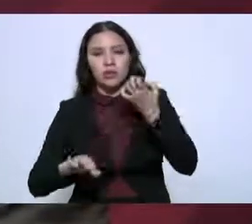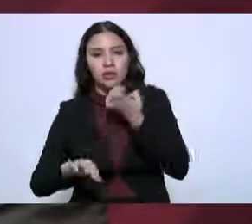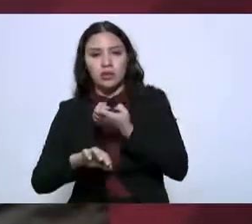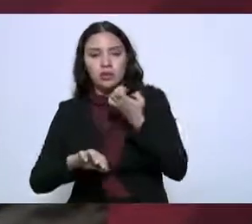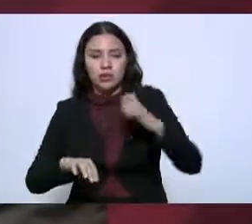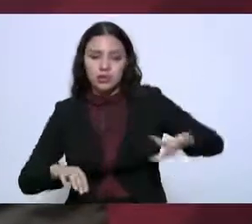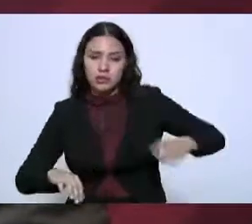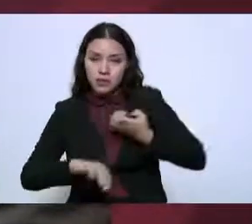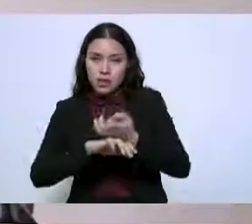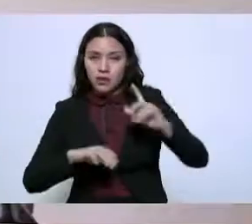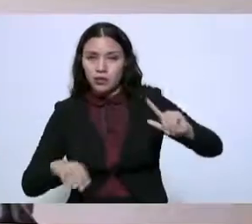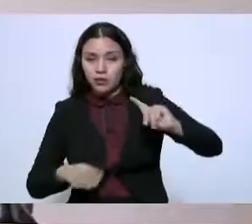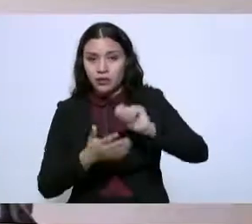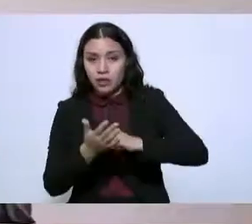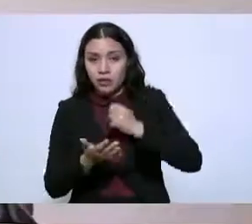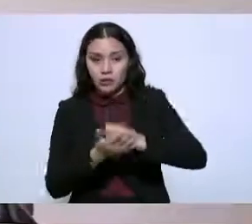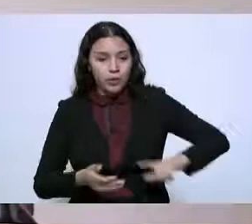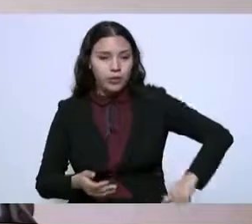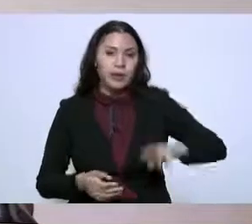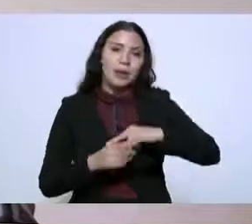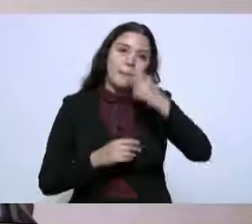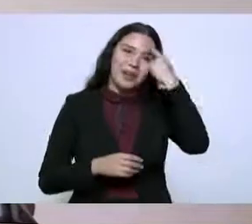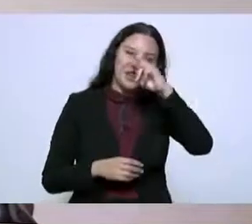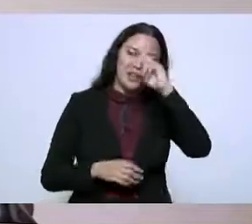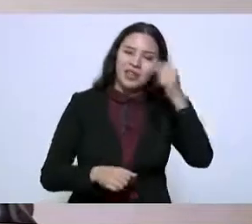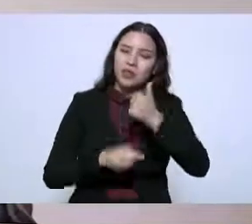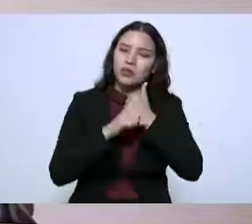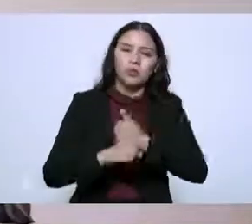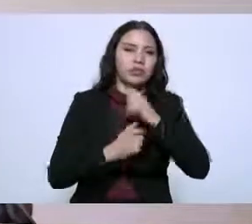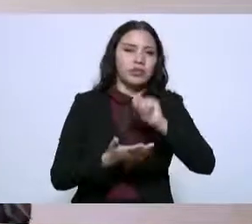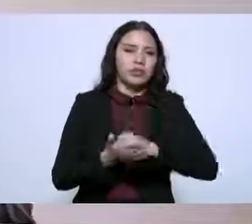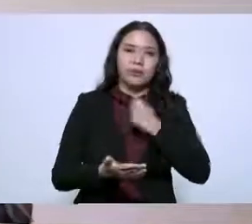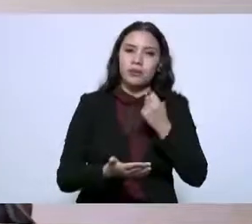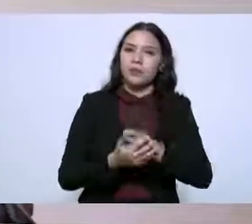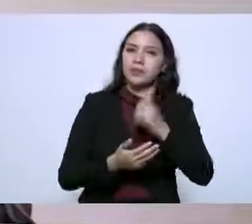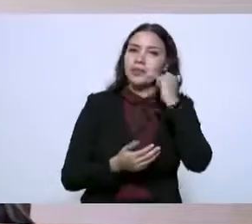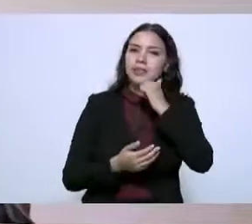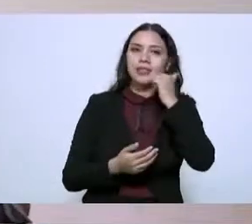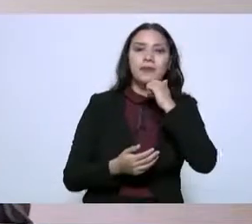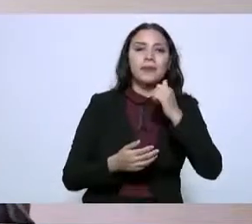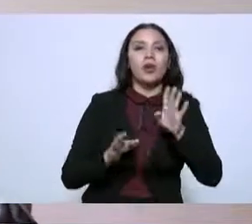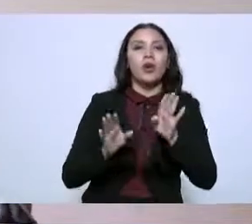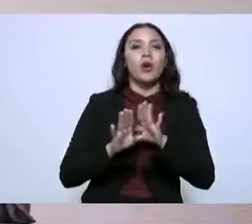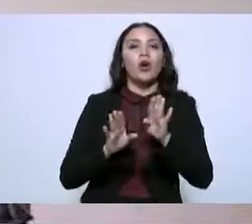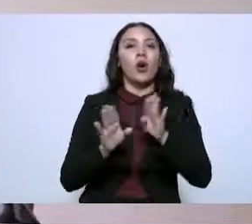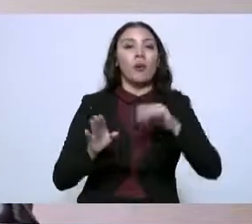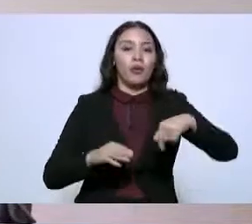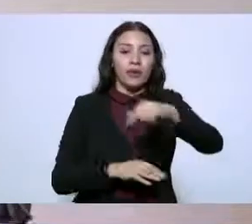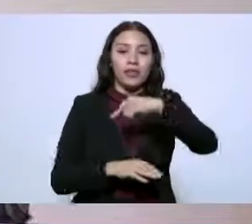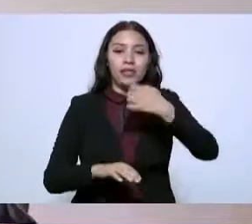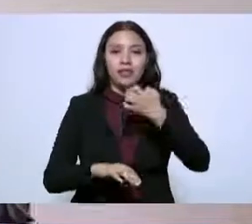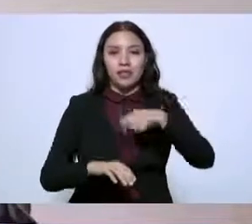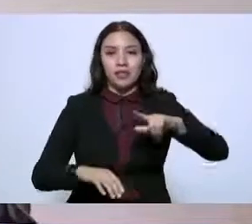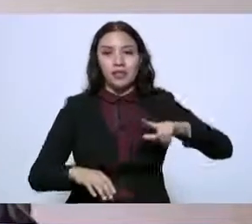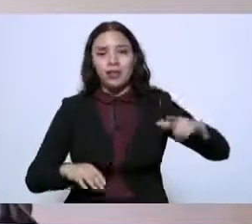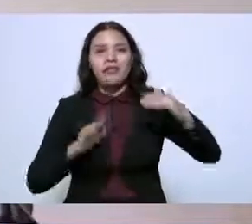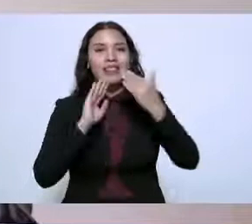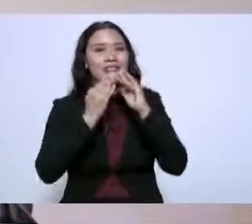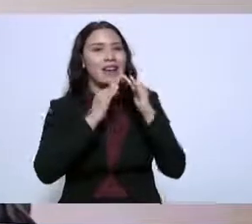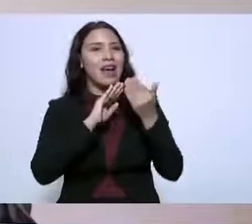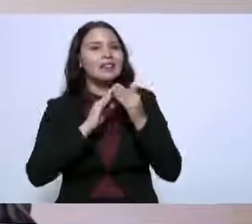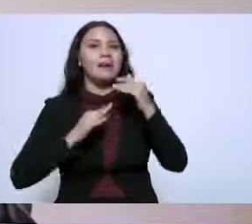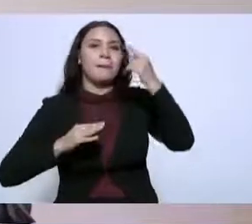atentos de valorar las circunstancias que sufren los tamaulipecos y tamaulipecas hacia el interior del hogar y ver, llegando a ese